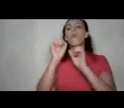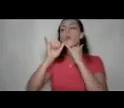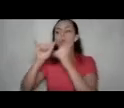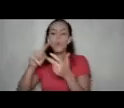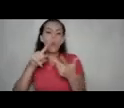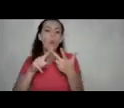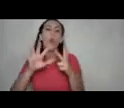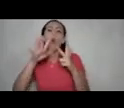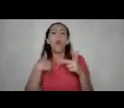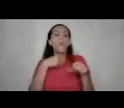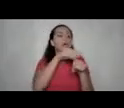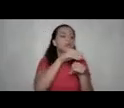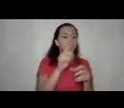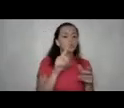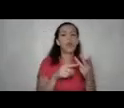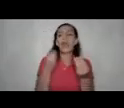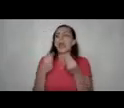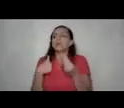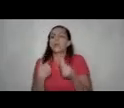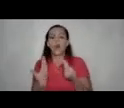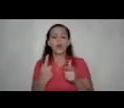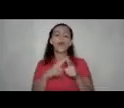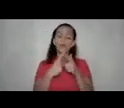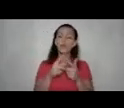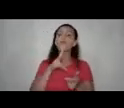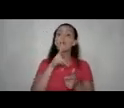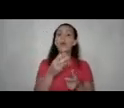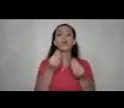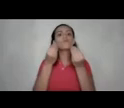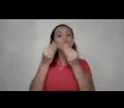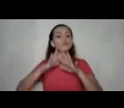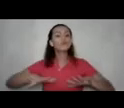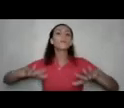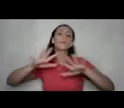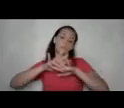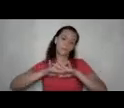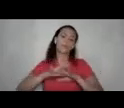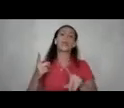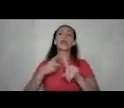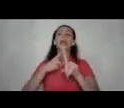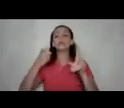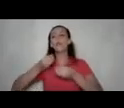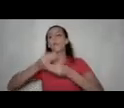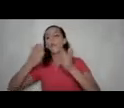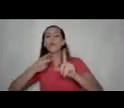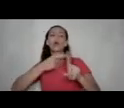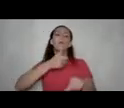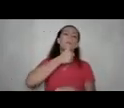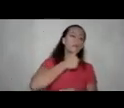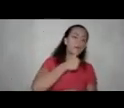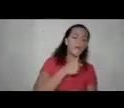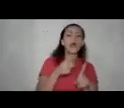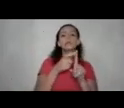le puedo asesorar qué puedo hacer yo entonces realmente hay muchos espacios desde lo público desde lo privado desde